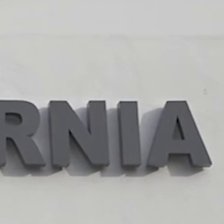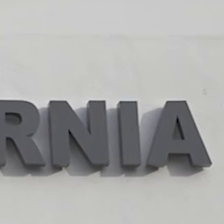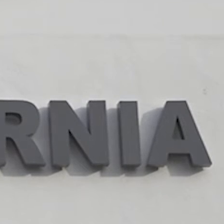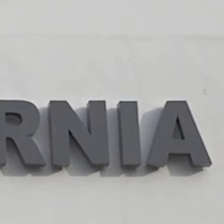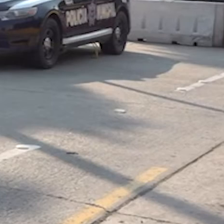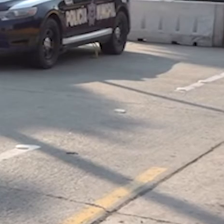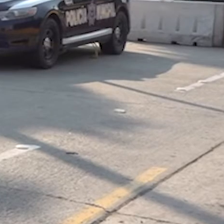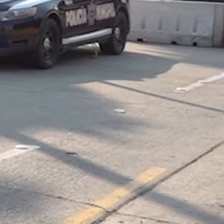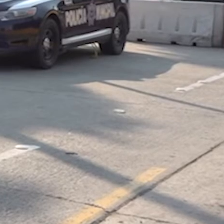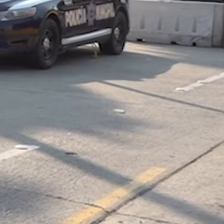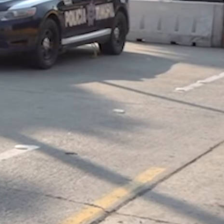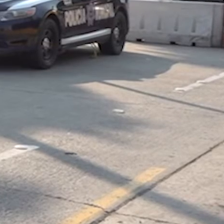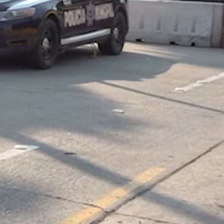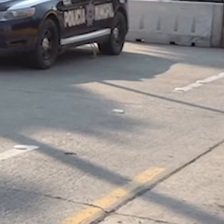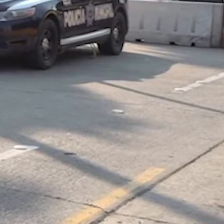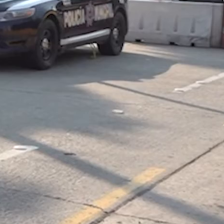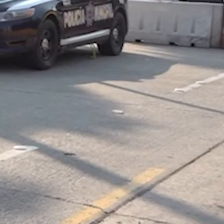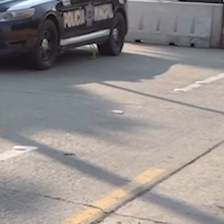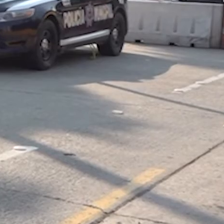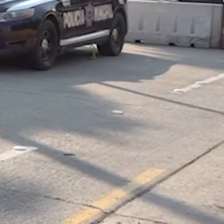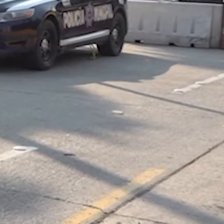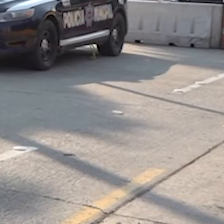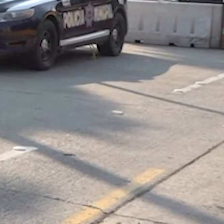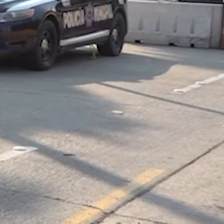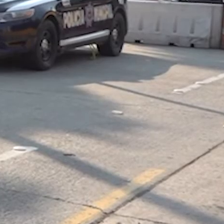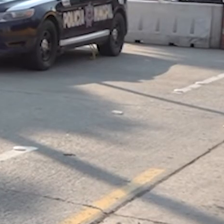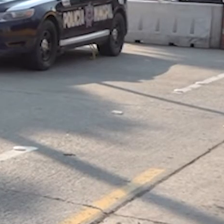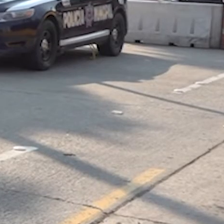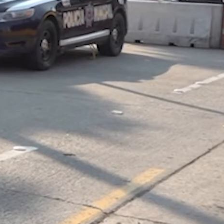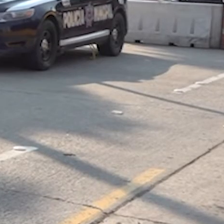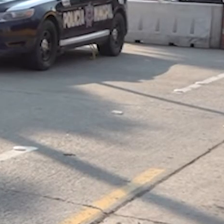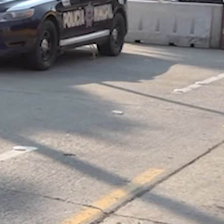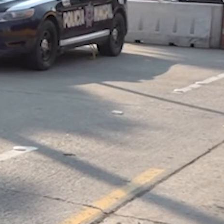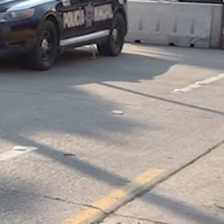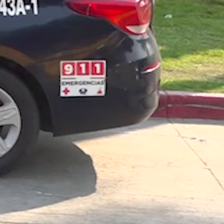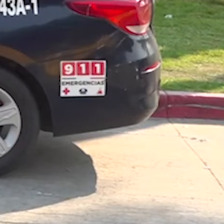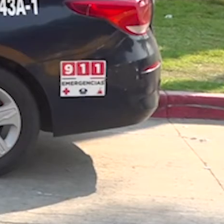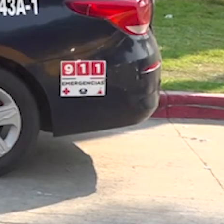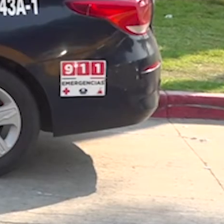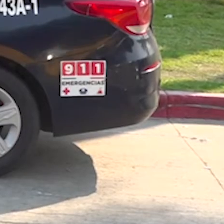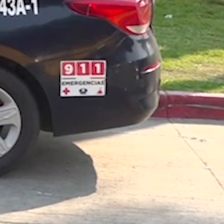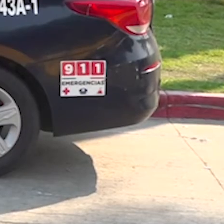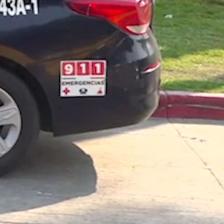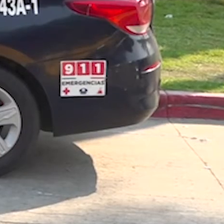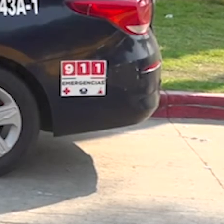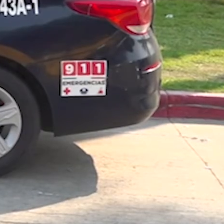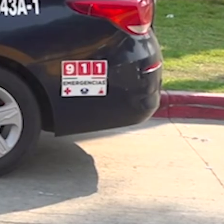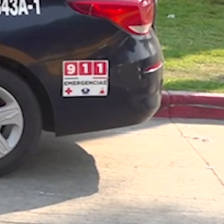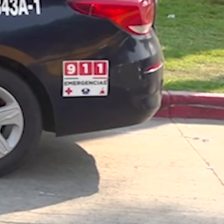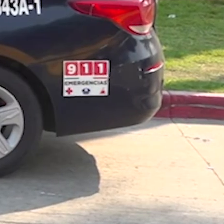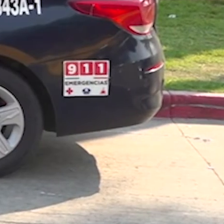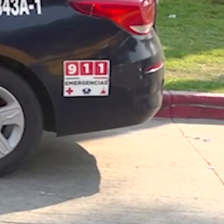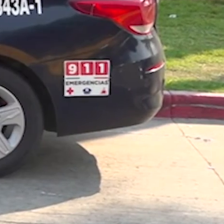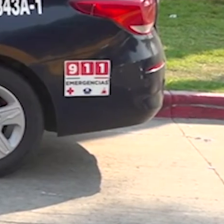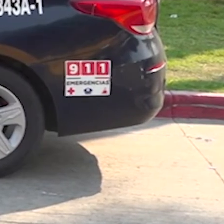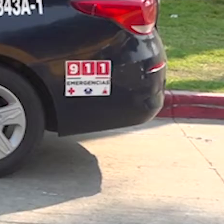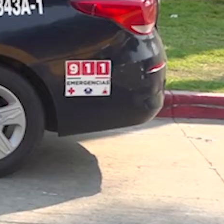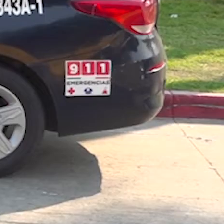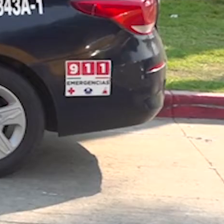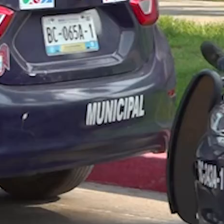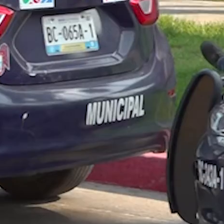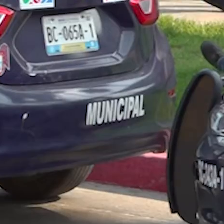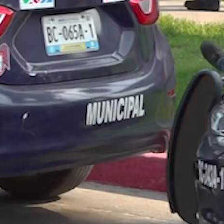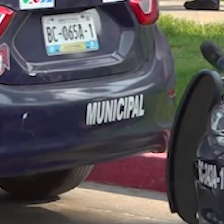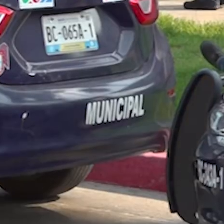muertes violentas y entre las víctimas están cuatro menores de edad y un agente de la Policía Municipal, aunado a ataques armados al interior de centros